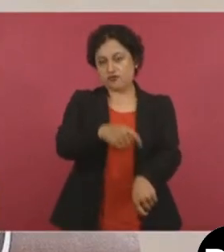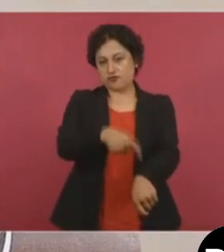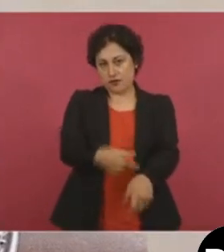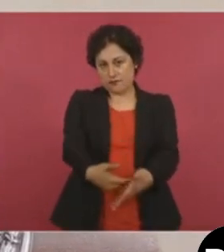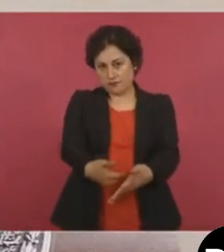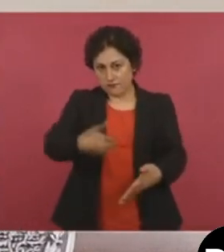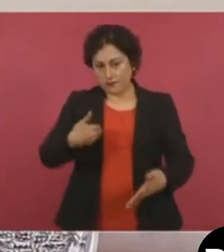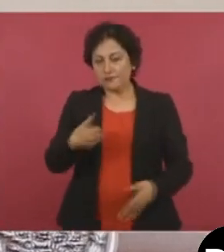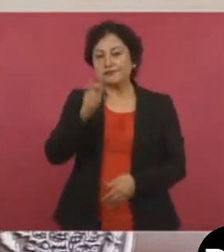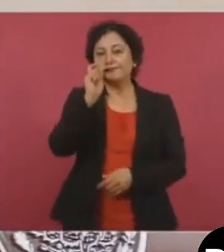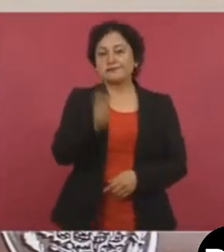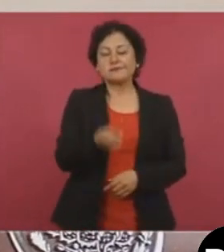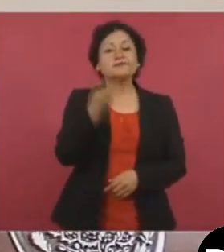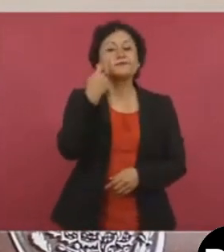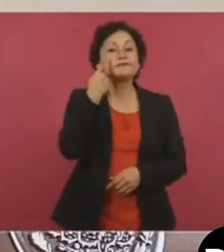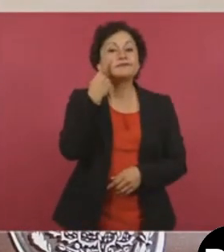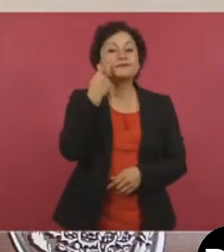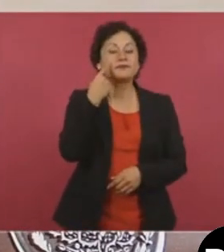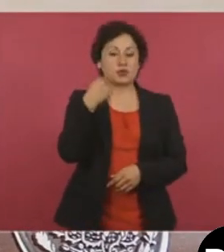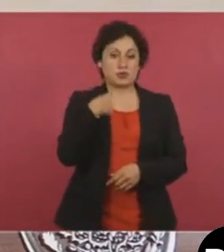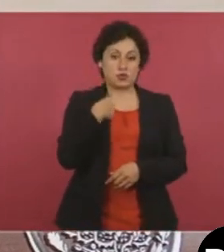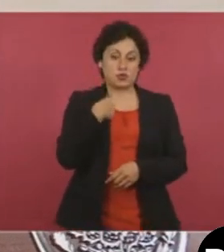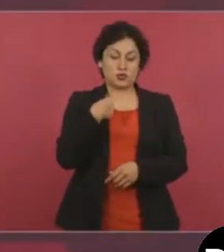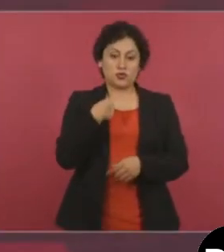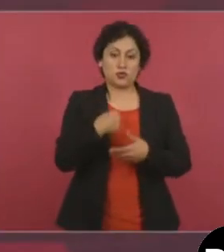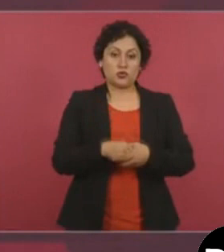voy a ir a ver a